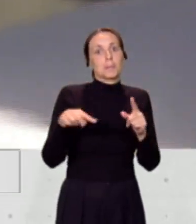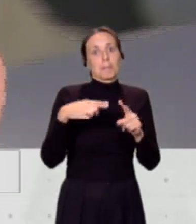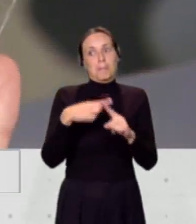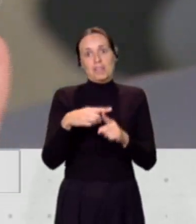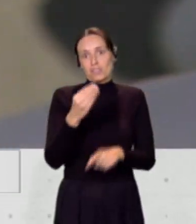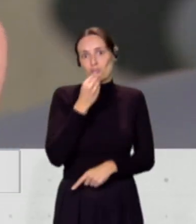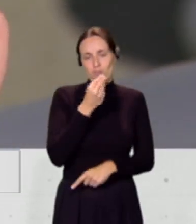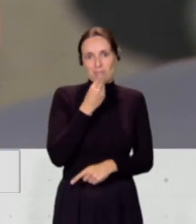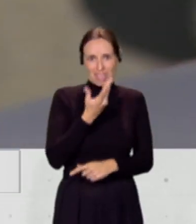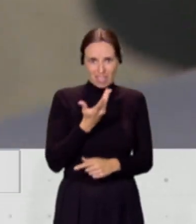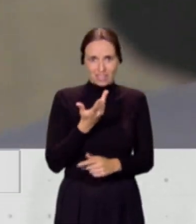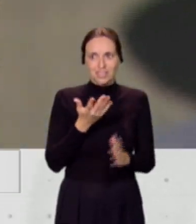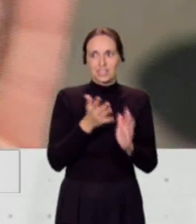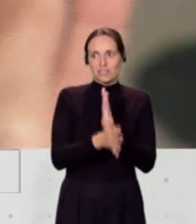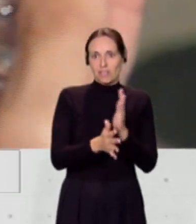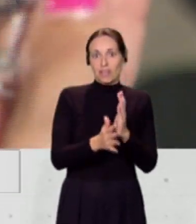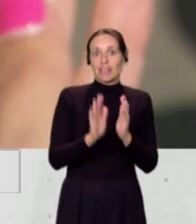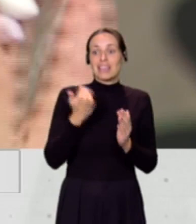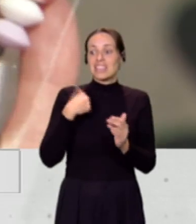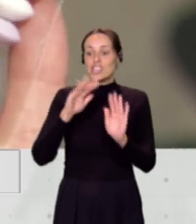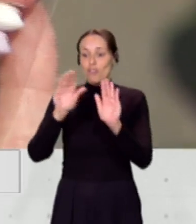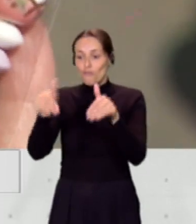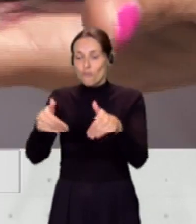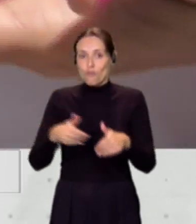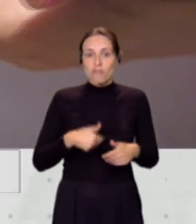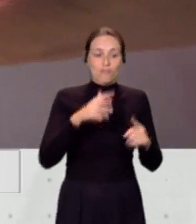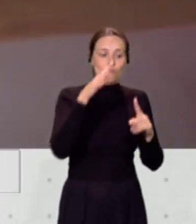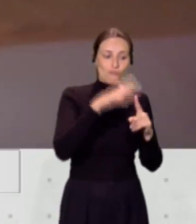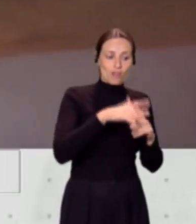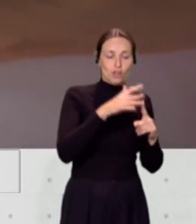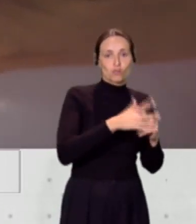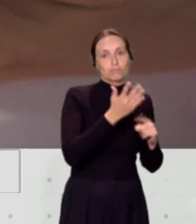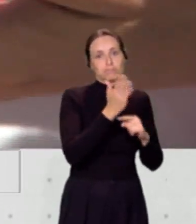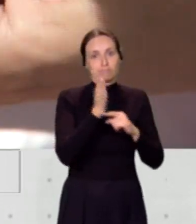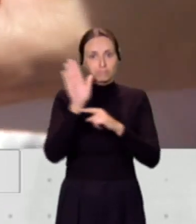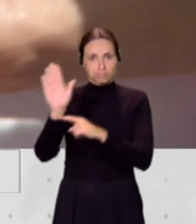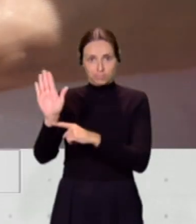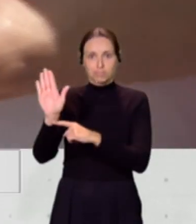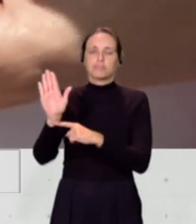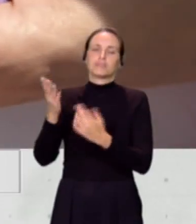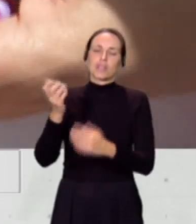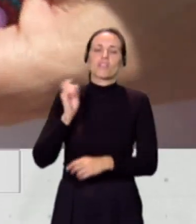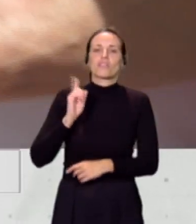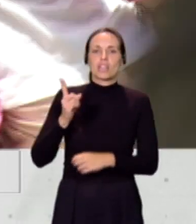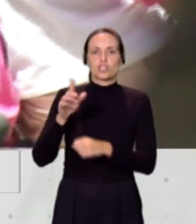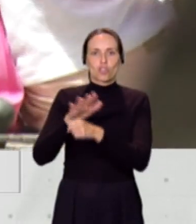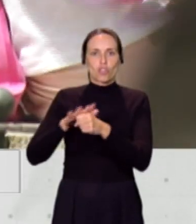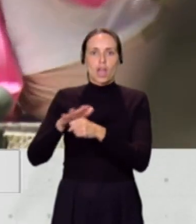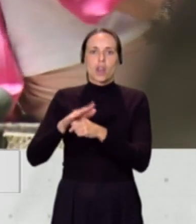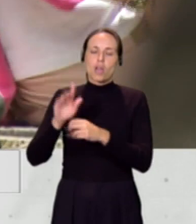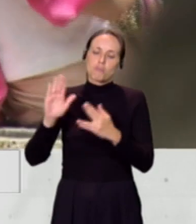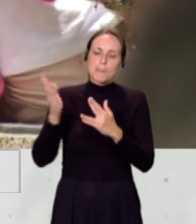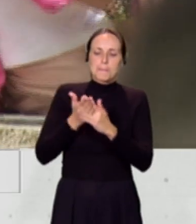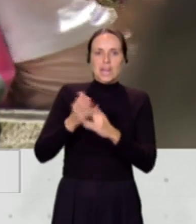alimentación. Una vez tú vengas, presentas esas facturas y dirección de área te devuelve una par.